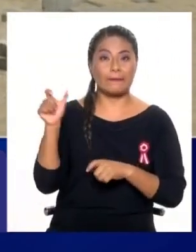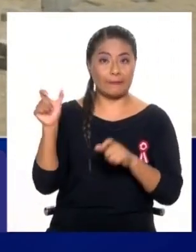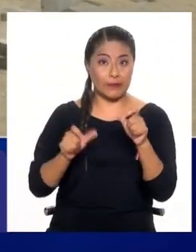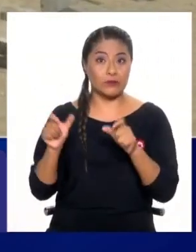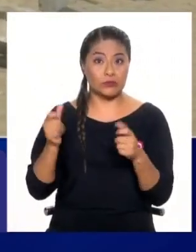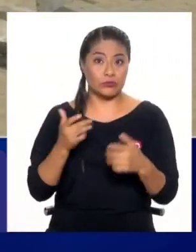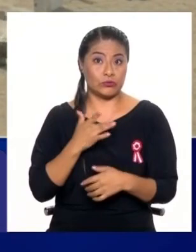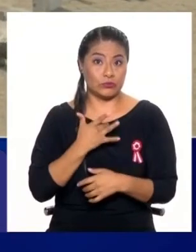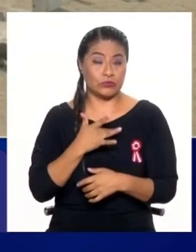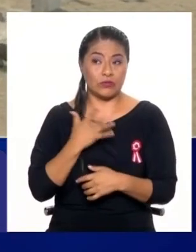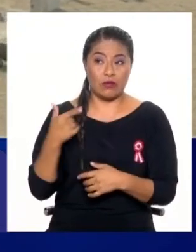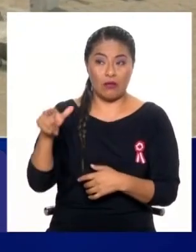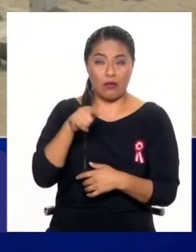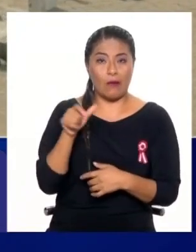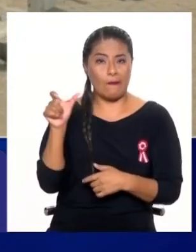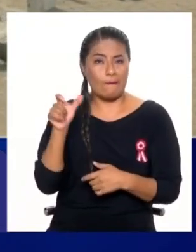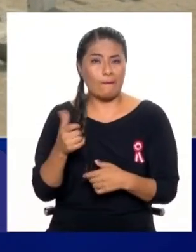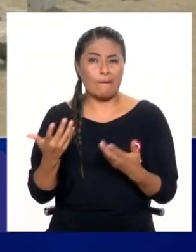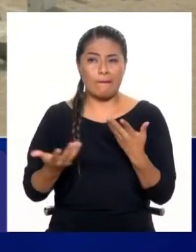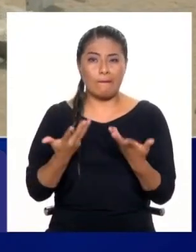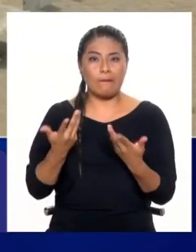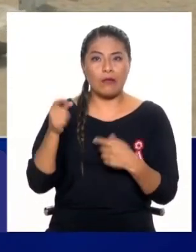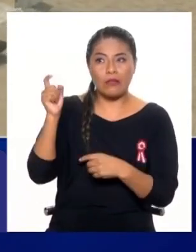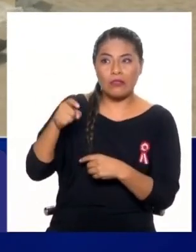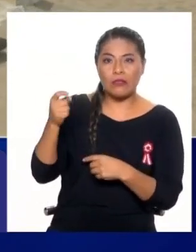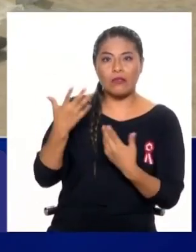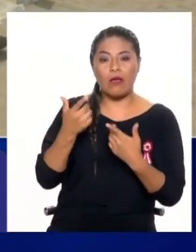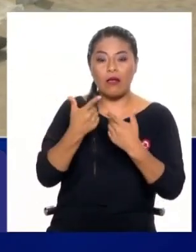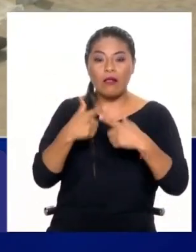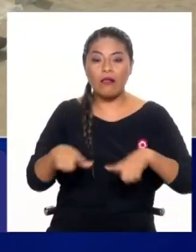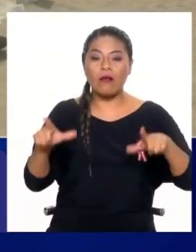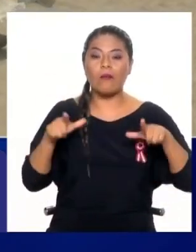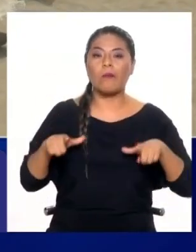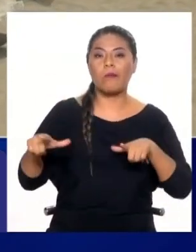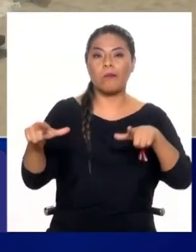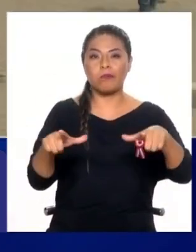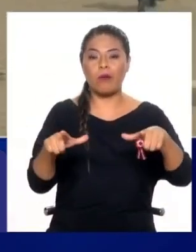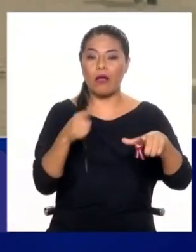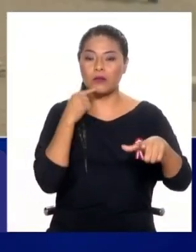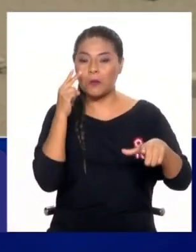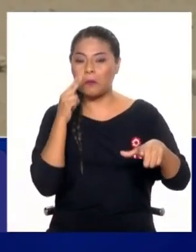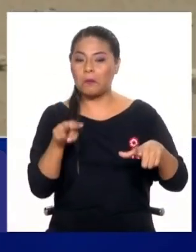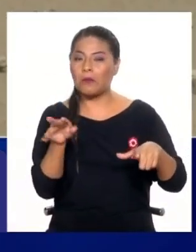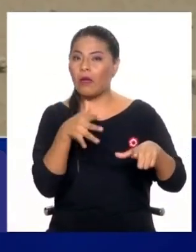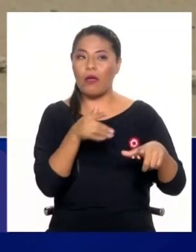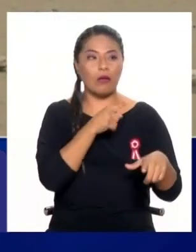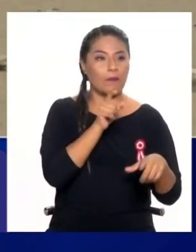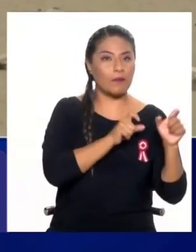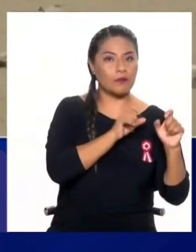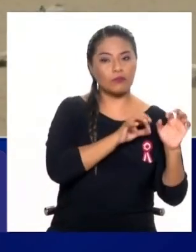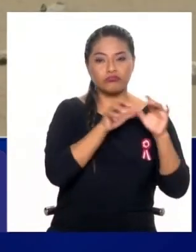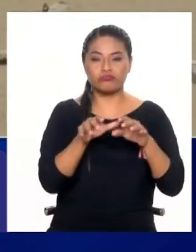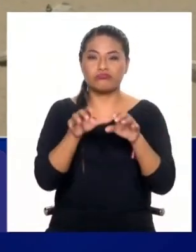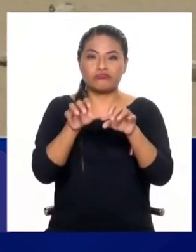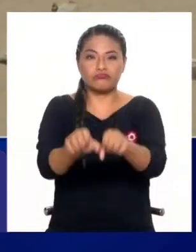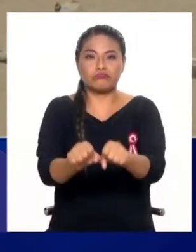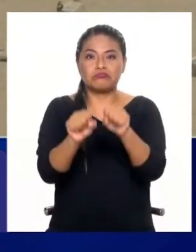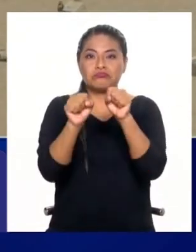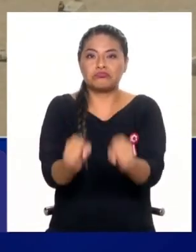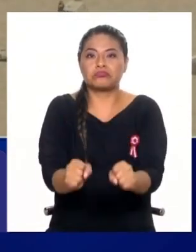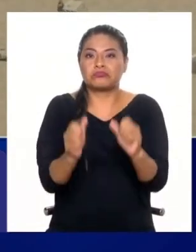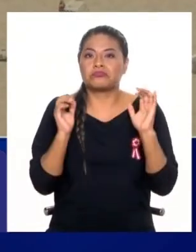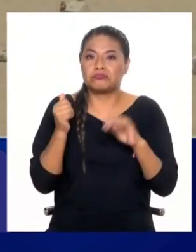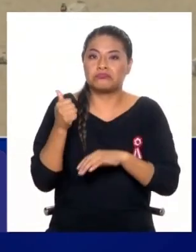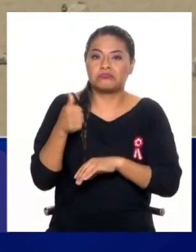sienten, por lo que has comentado, la necesidad y obviamente como lo ven que está libre, lo ocupan. ¿No es cierto? Entonces, este es el caso, por ejemplo,